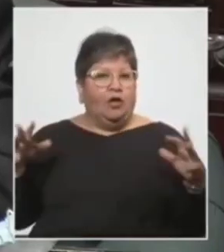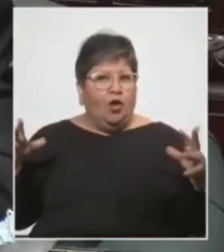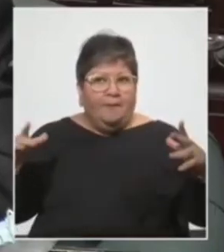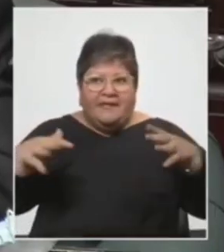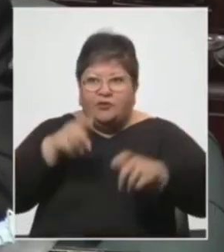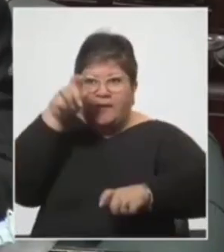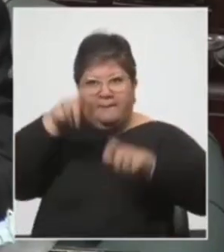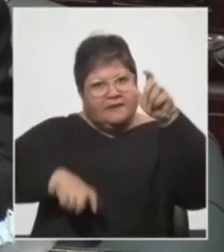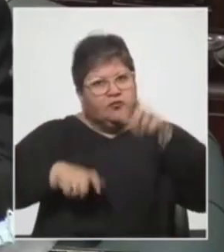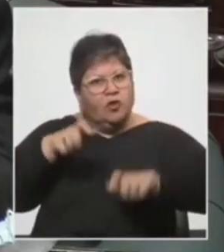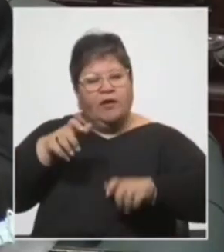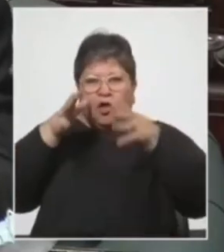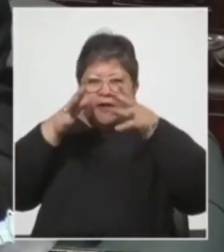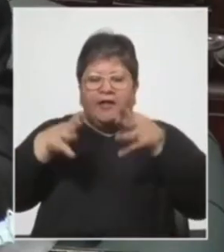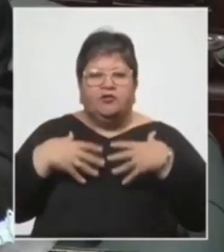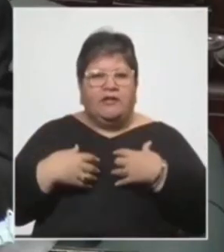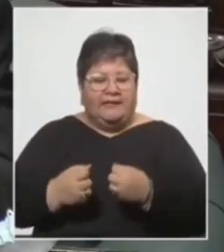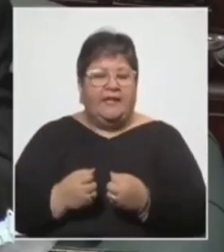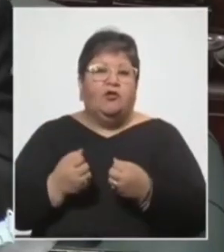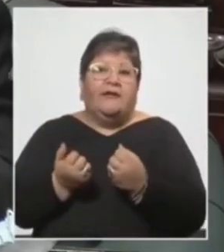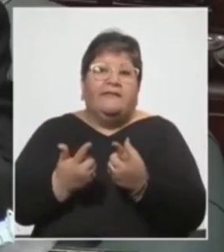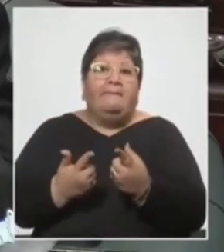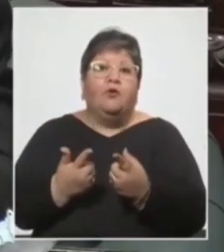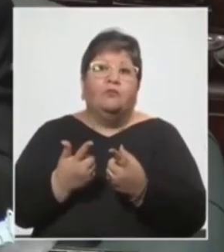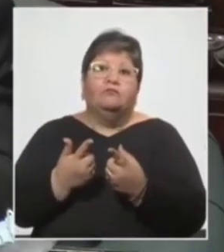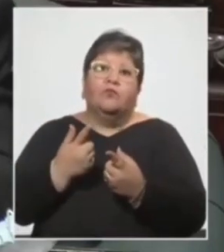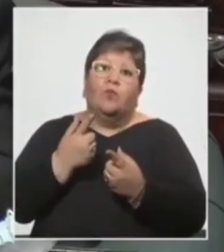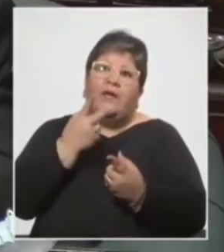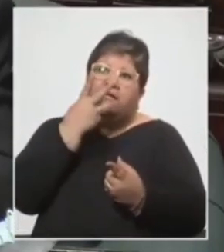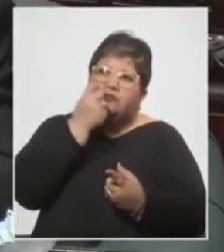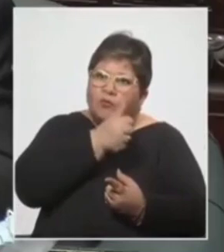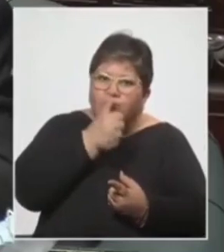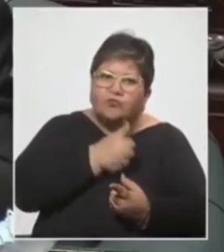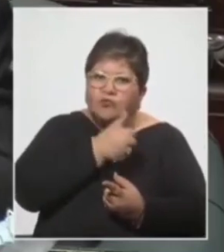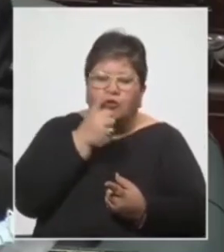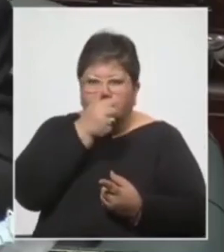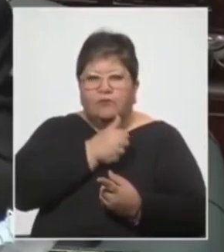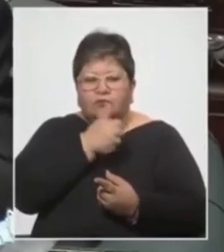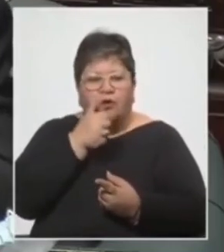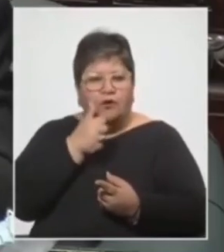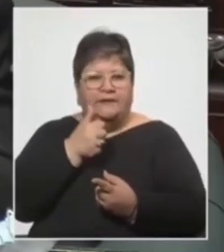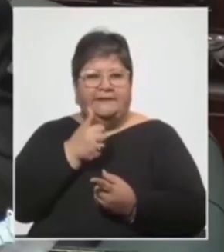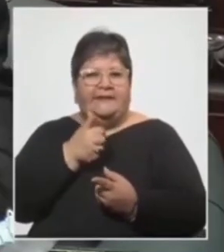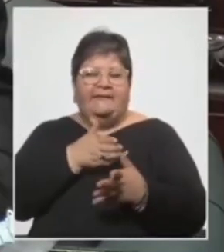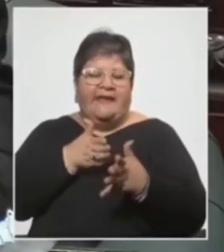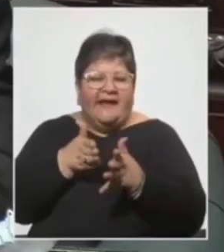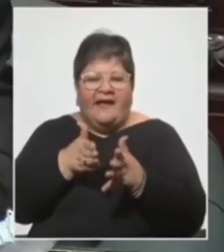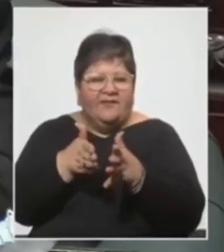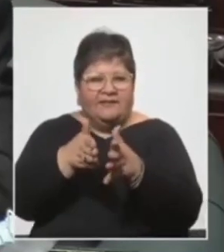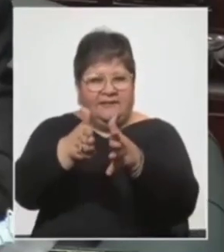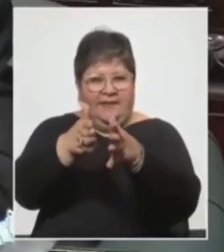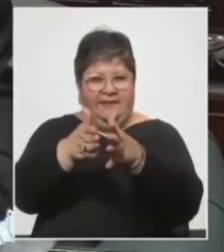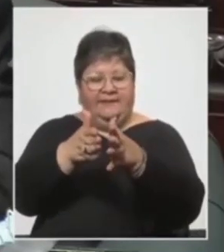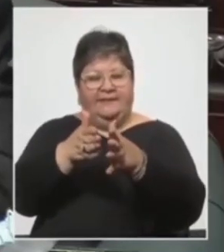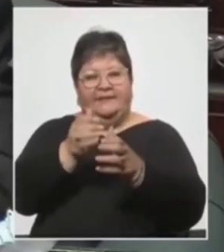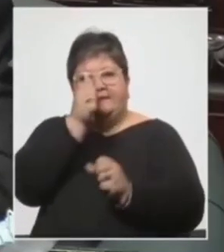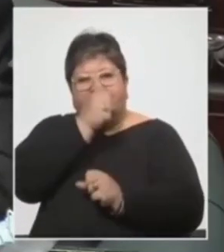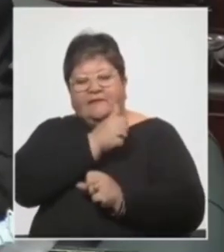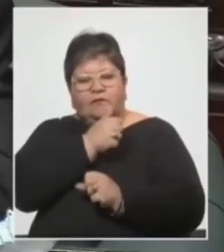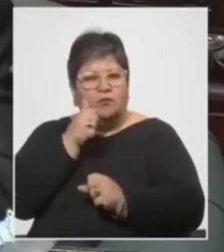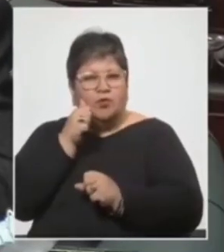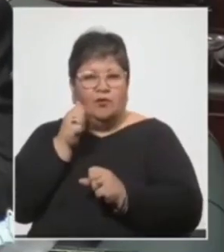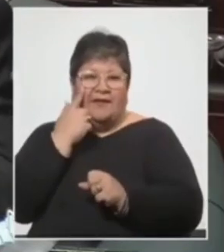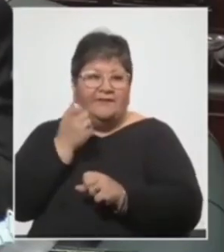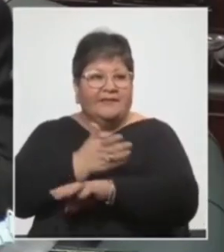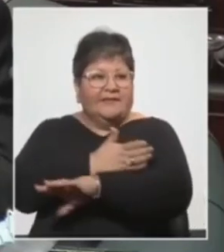y damos una alternativa que creemos válida de avanzar en la dirección de evitar esas aglomeraciones